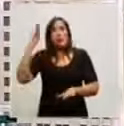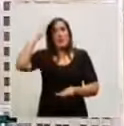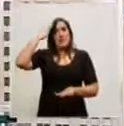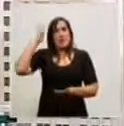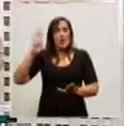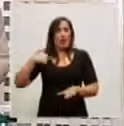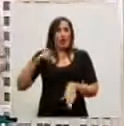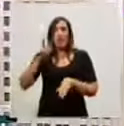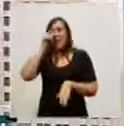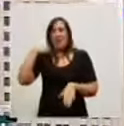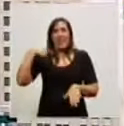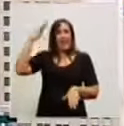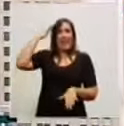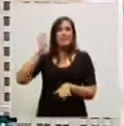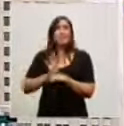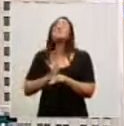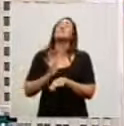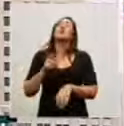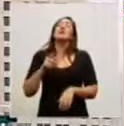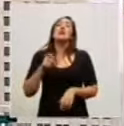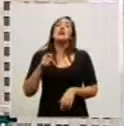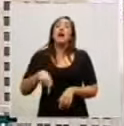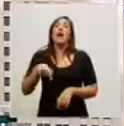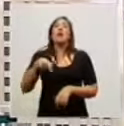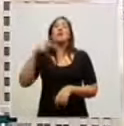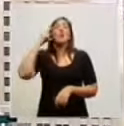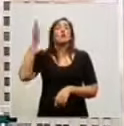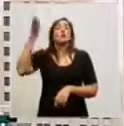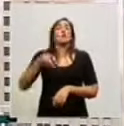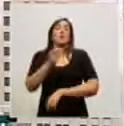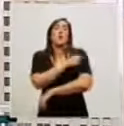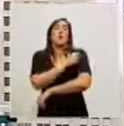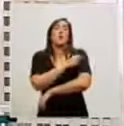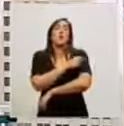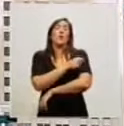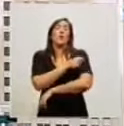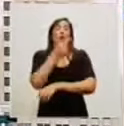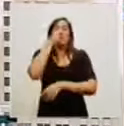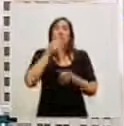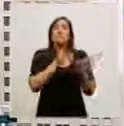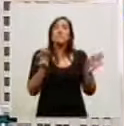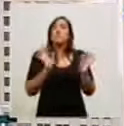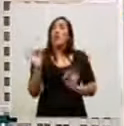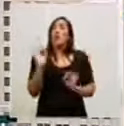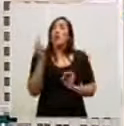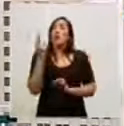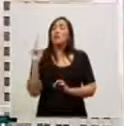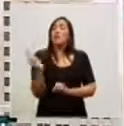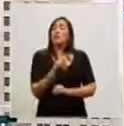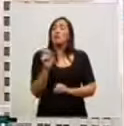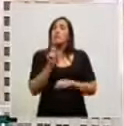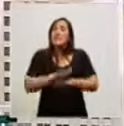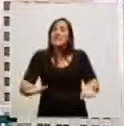y de una cobertura de vacuna antigripada hoy del 90% que nos ha evitado, no hubo fallecidos dentro de los grupos